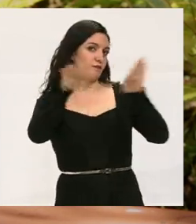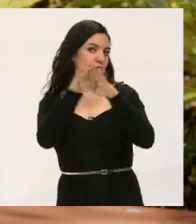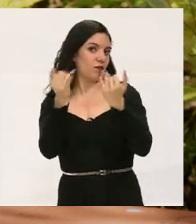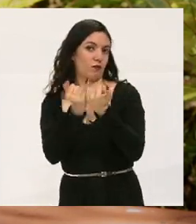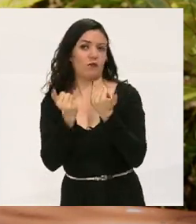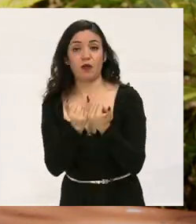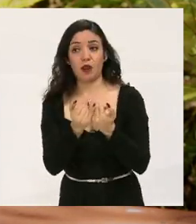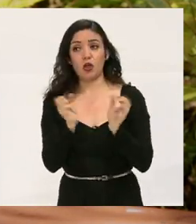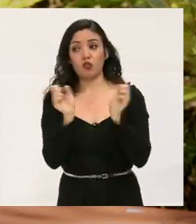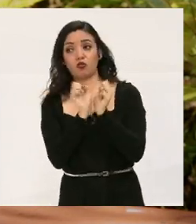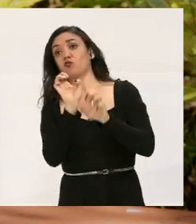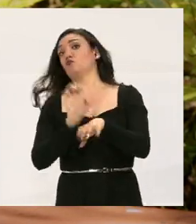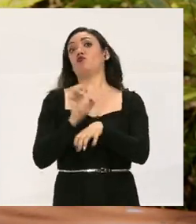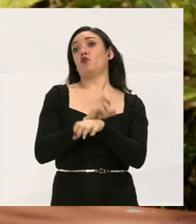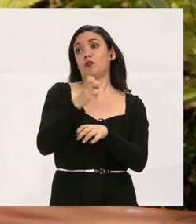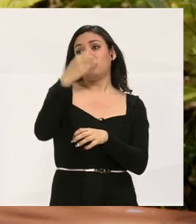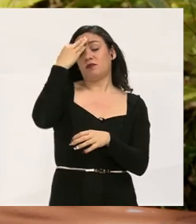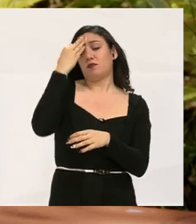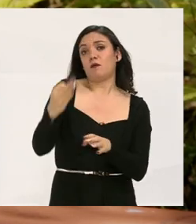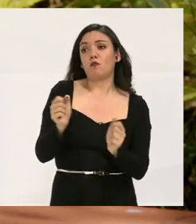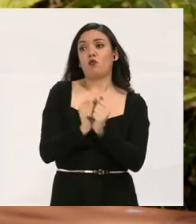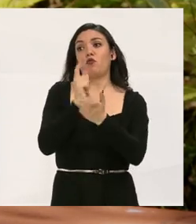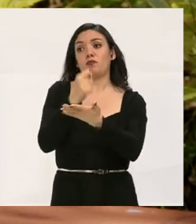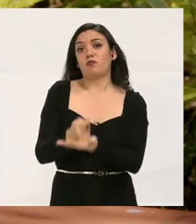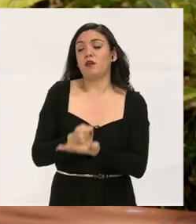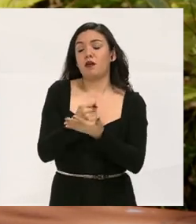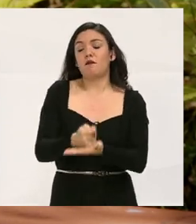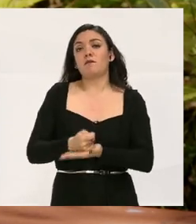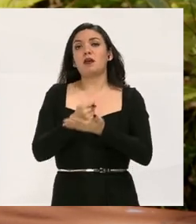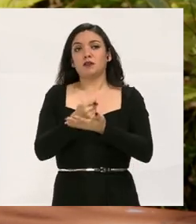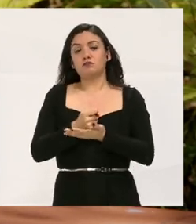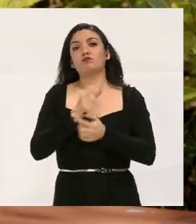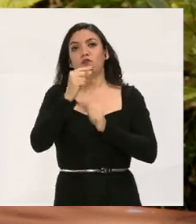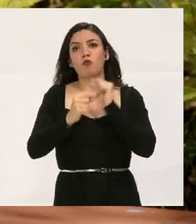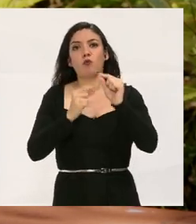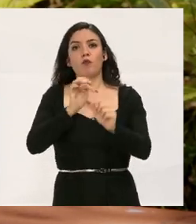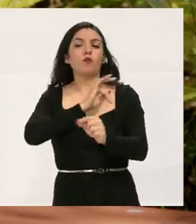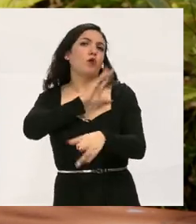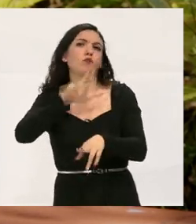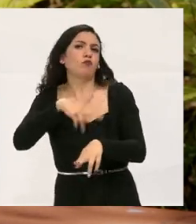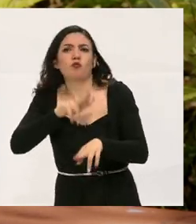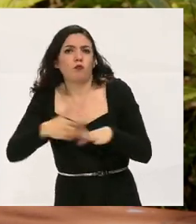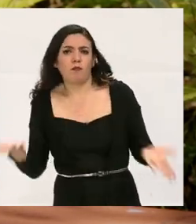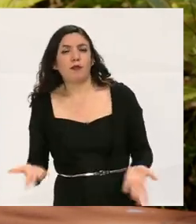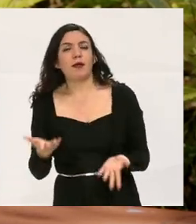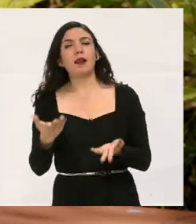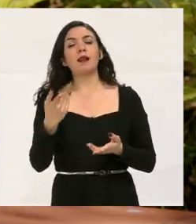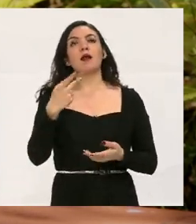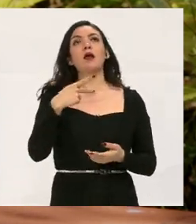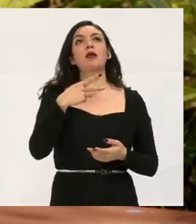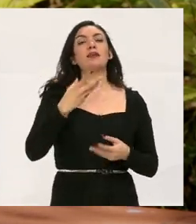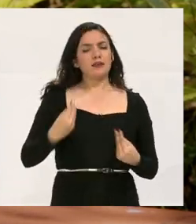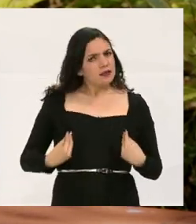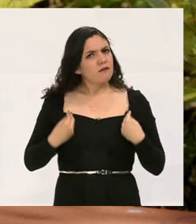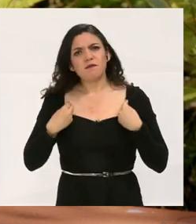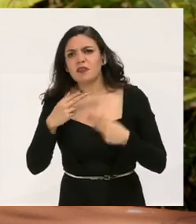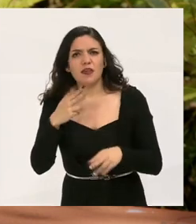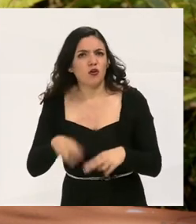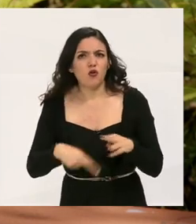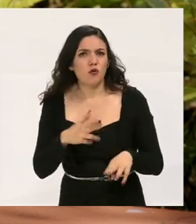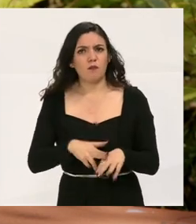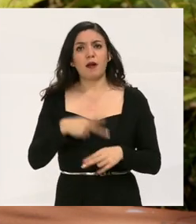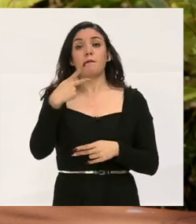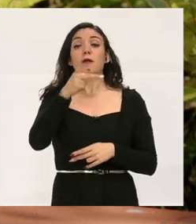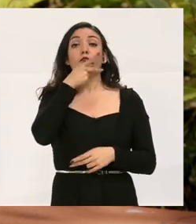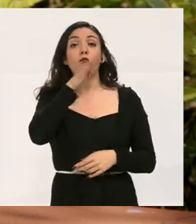la edad. Con el tiempo, conforme el tiempo y con las terapias, pueden ellos ser unos niños normales, o sea, llevan